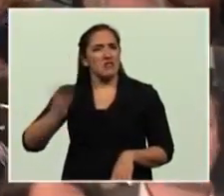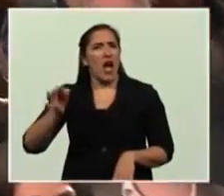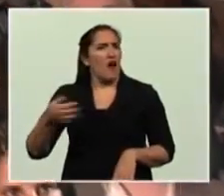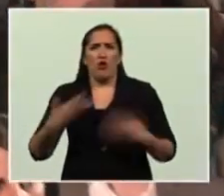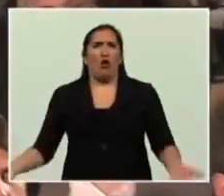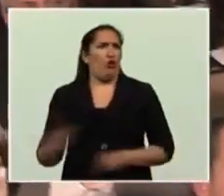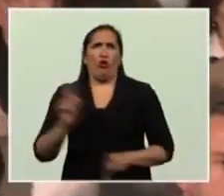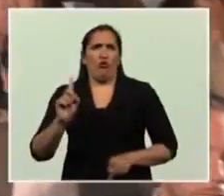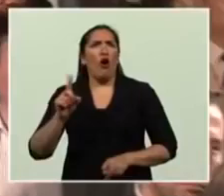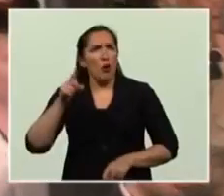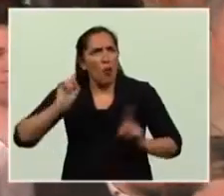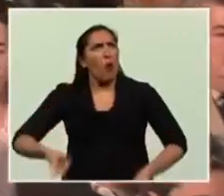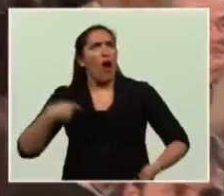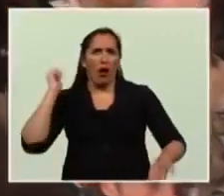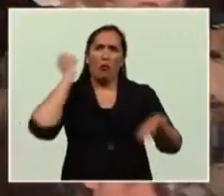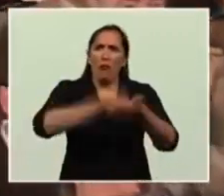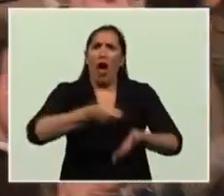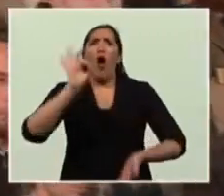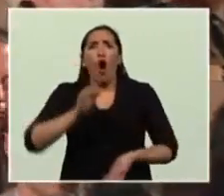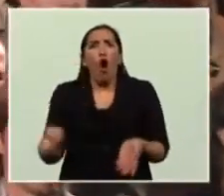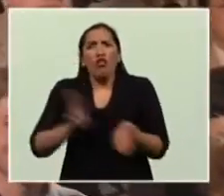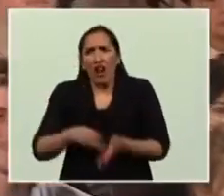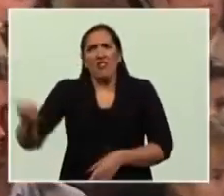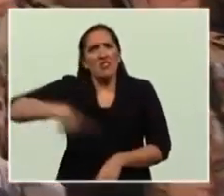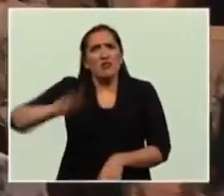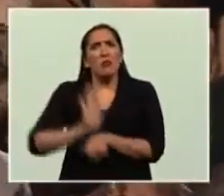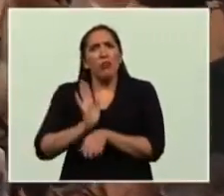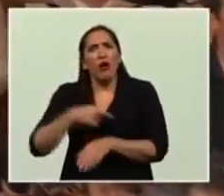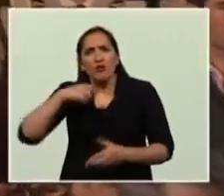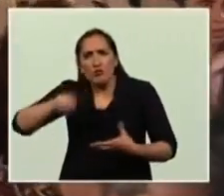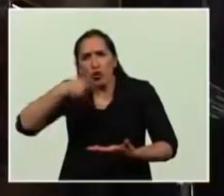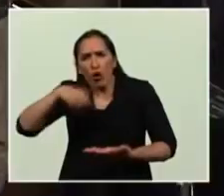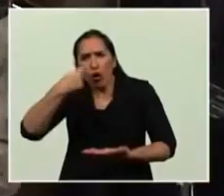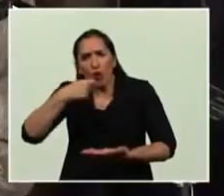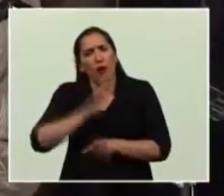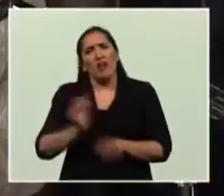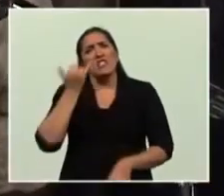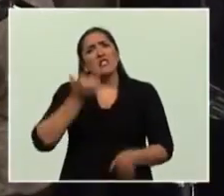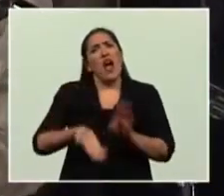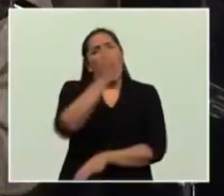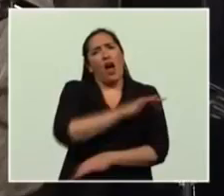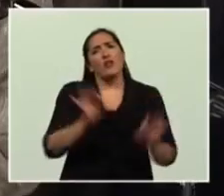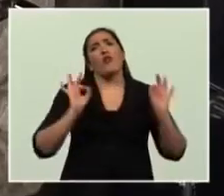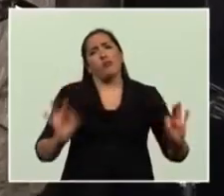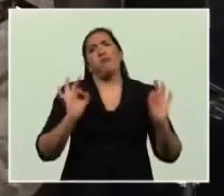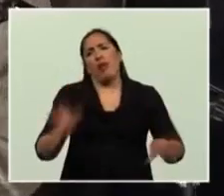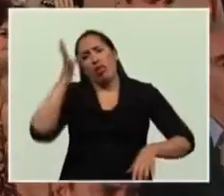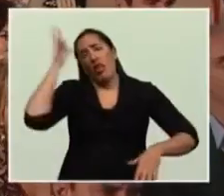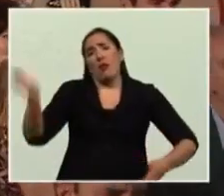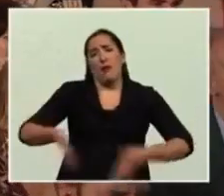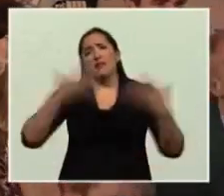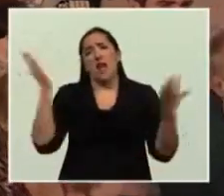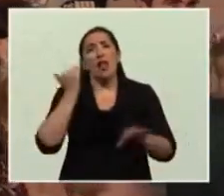dispuesto a tomar otra vez sopa. Ya nos dieron demasiada sopa, ya tuvimos